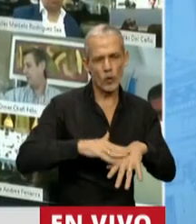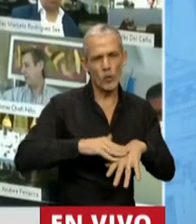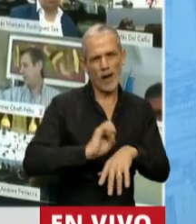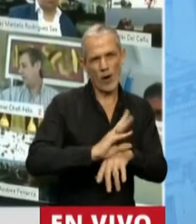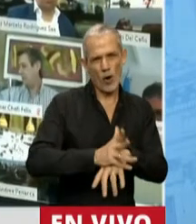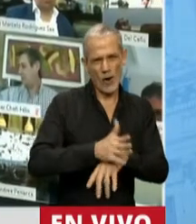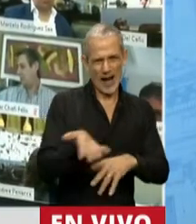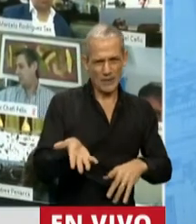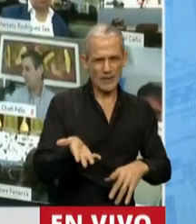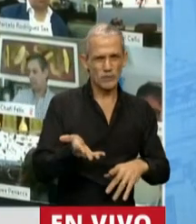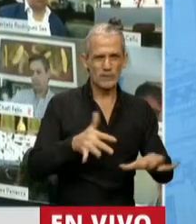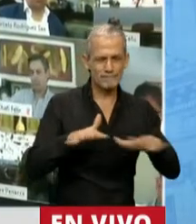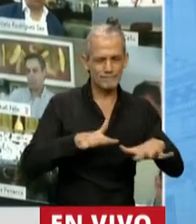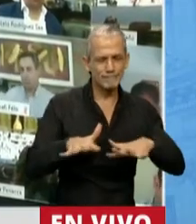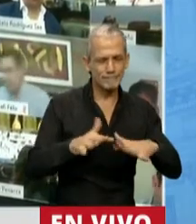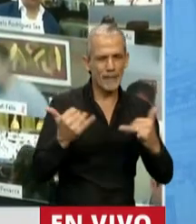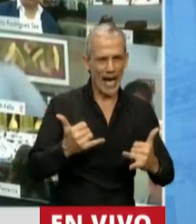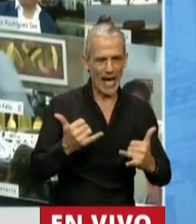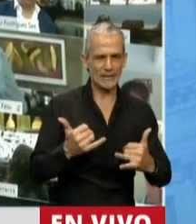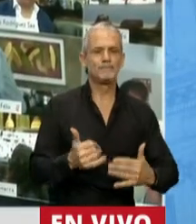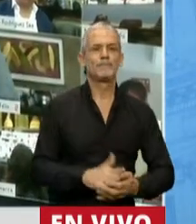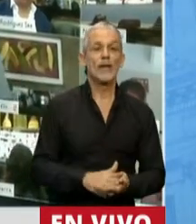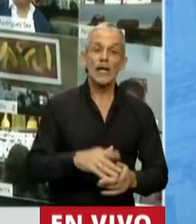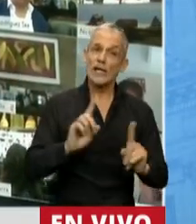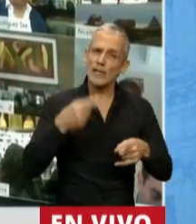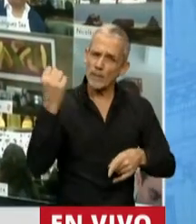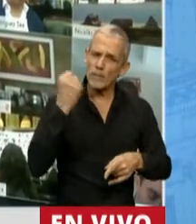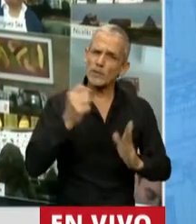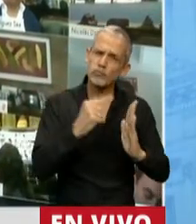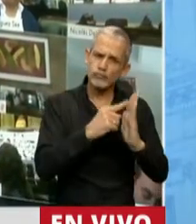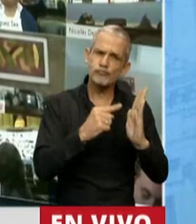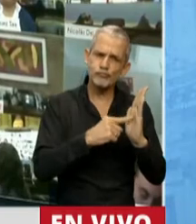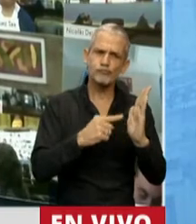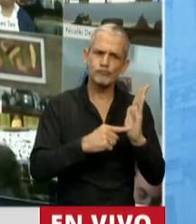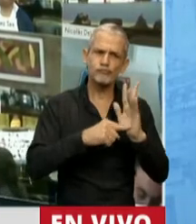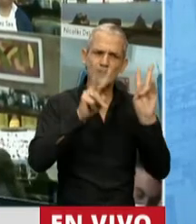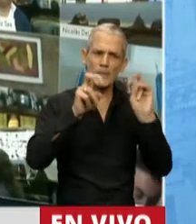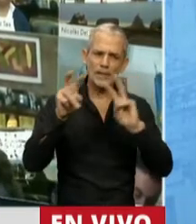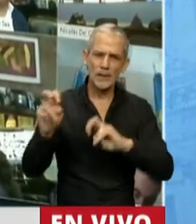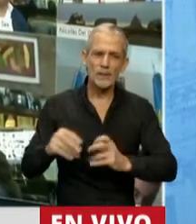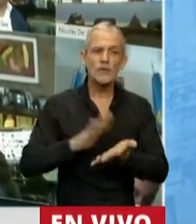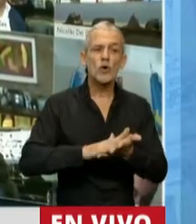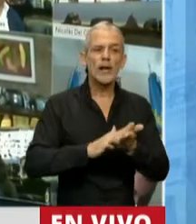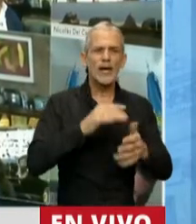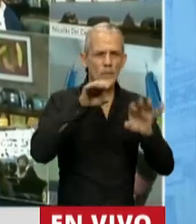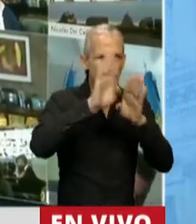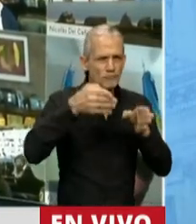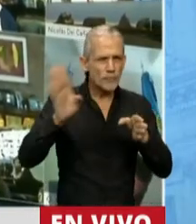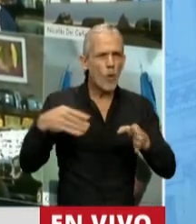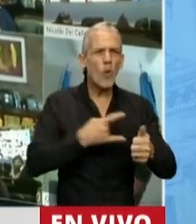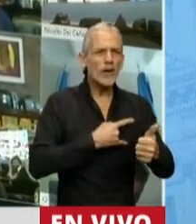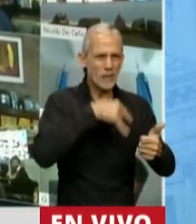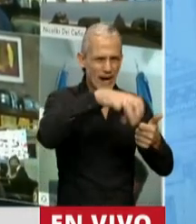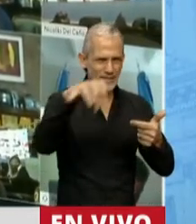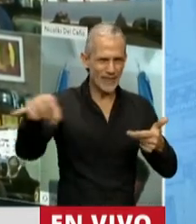Pero creo también que es importante plantear algunas cuestiones con respecto a las universidades que acá se ha